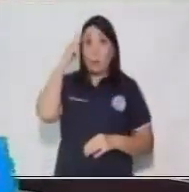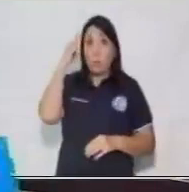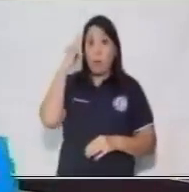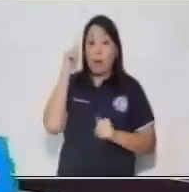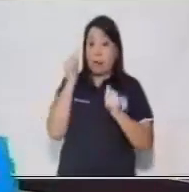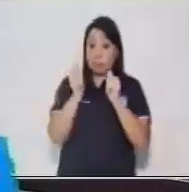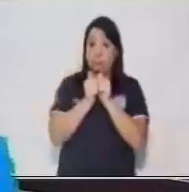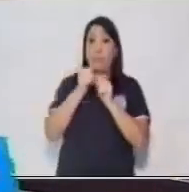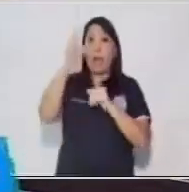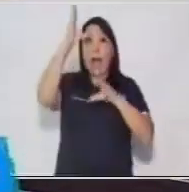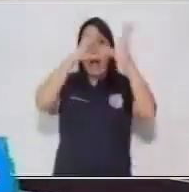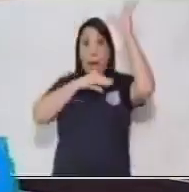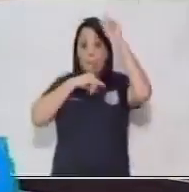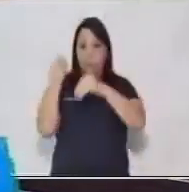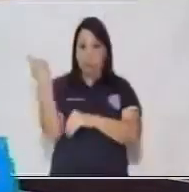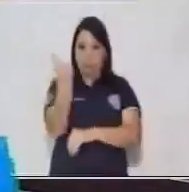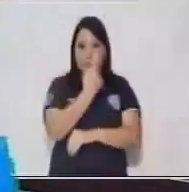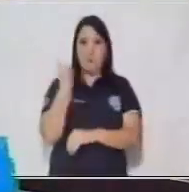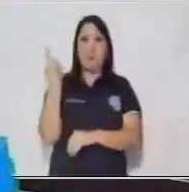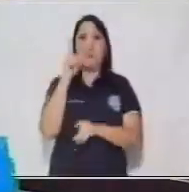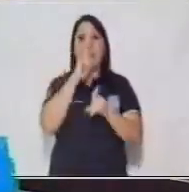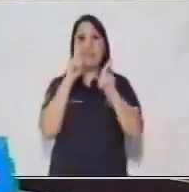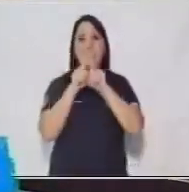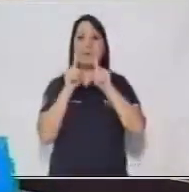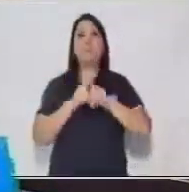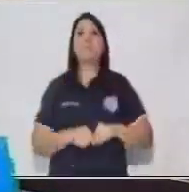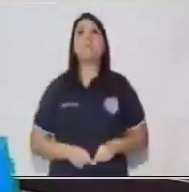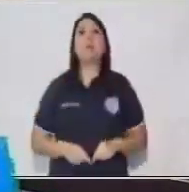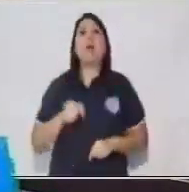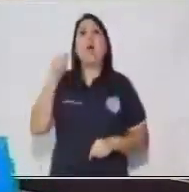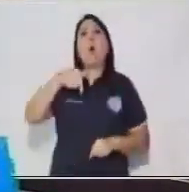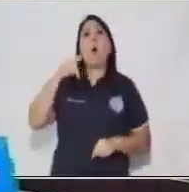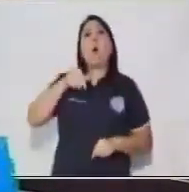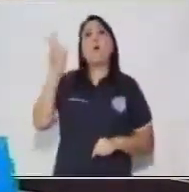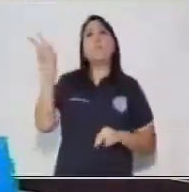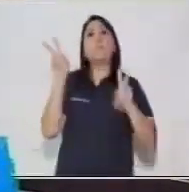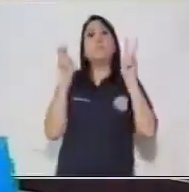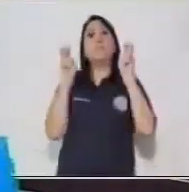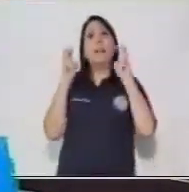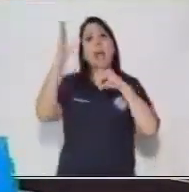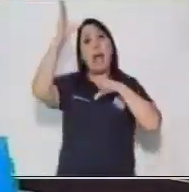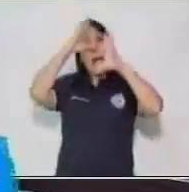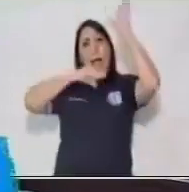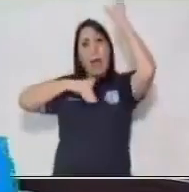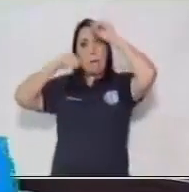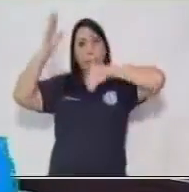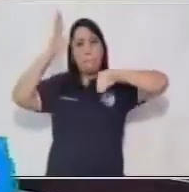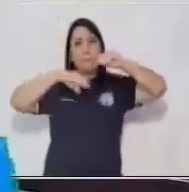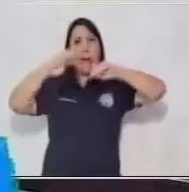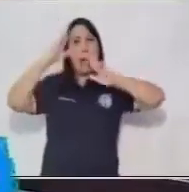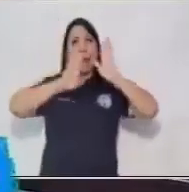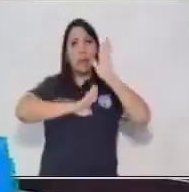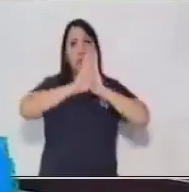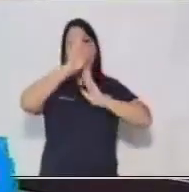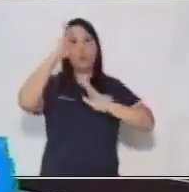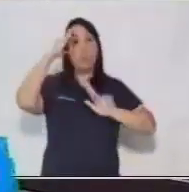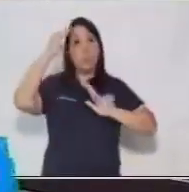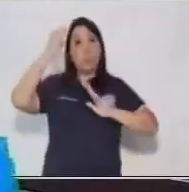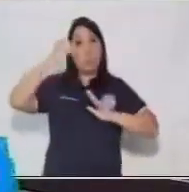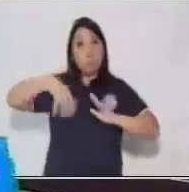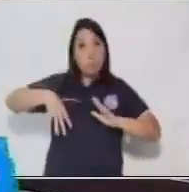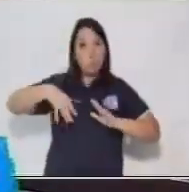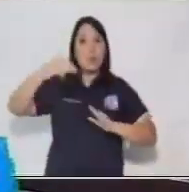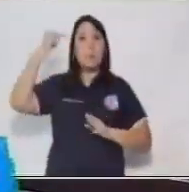juntos aprendemos todos. Con este tema aprenderás a desarrollar habilidades y destrezas